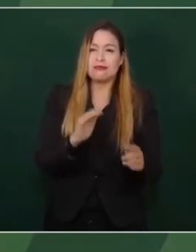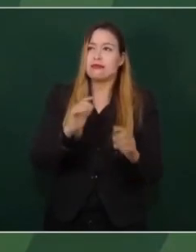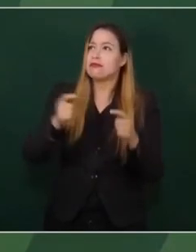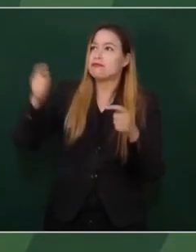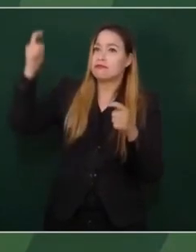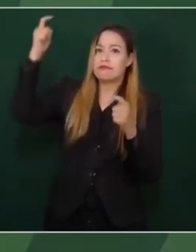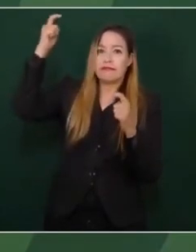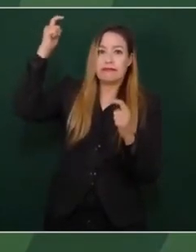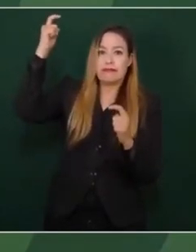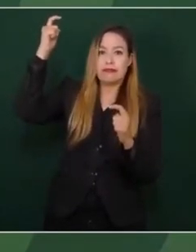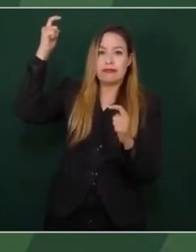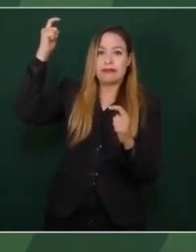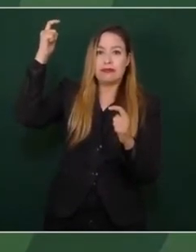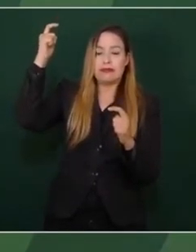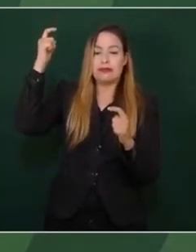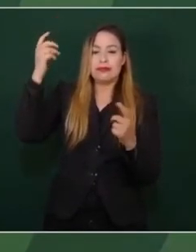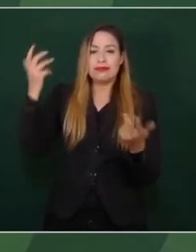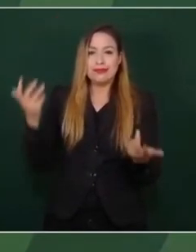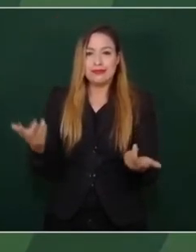Por cierto, ¿cómo?